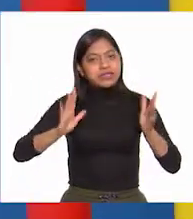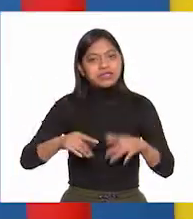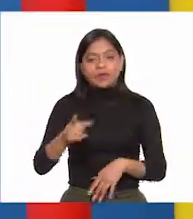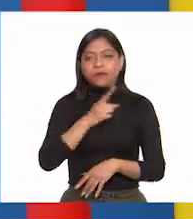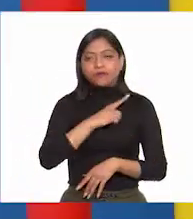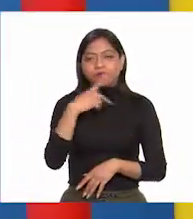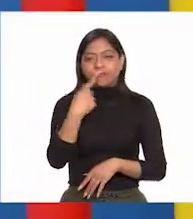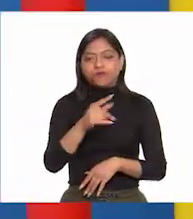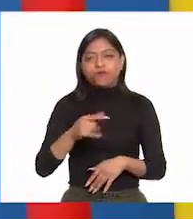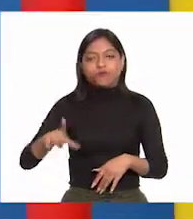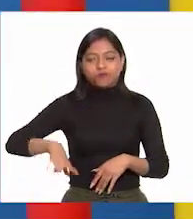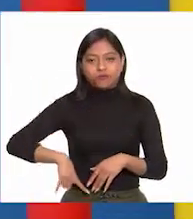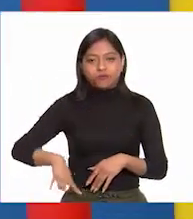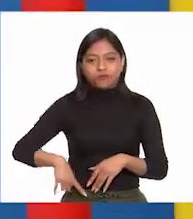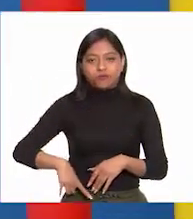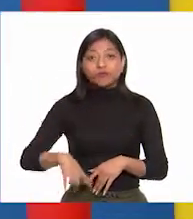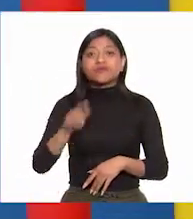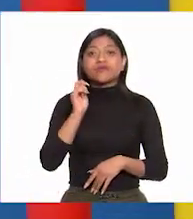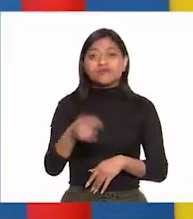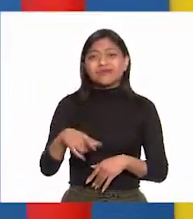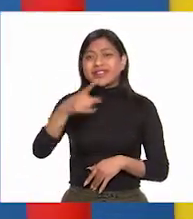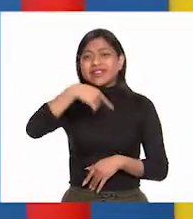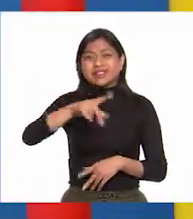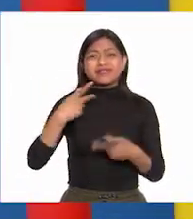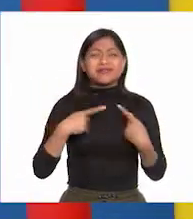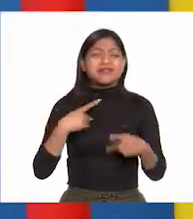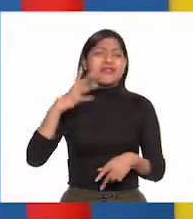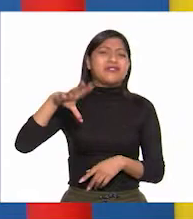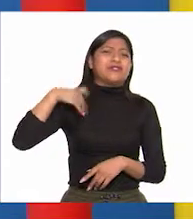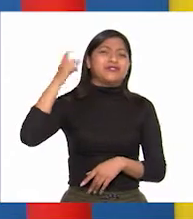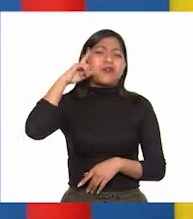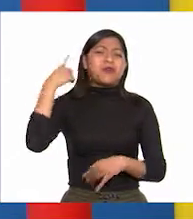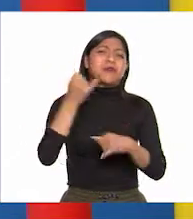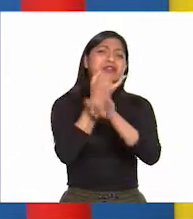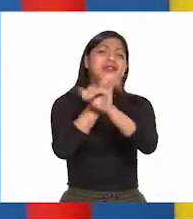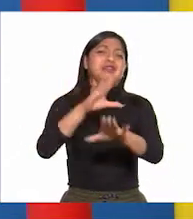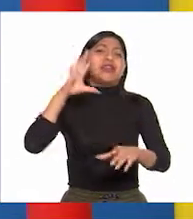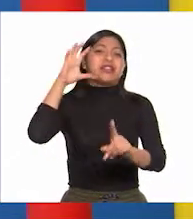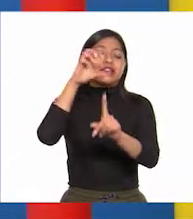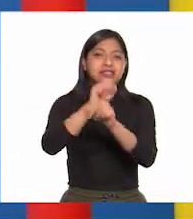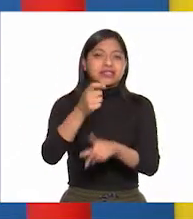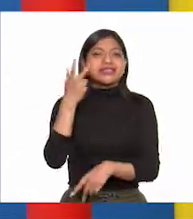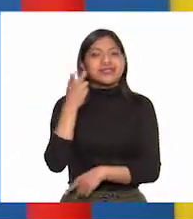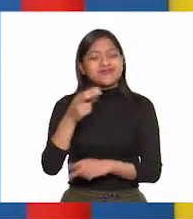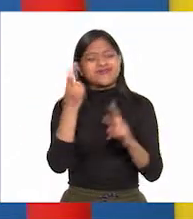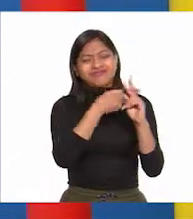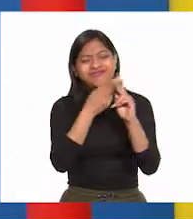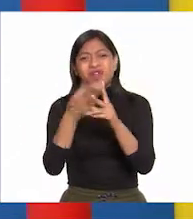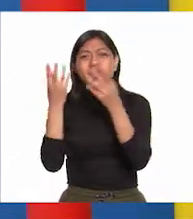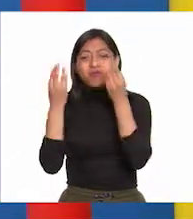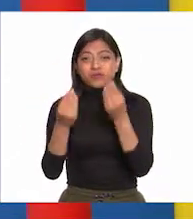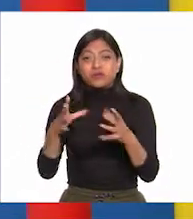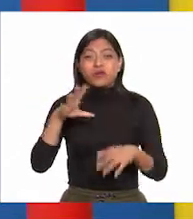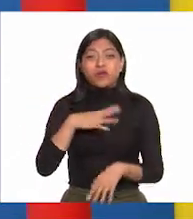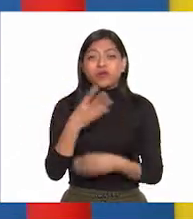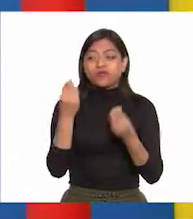Vaya que el proceso y lucha por alcanzar la independencia fue muy largo y sangriento. Hay muchos